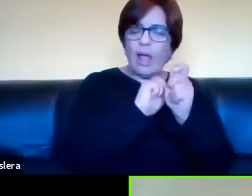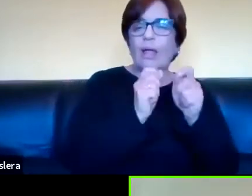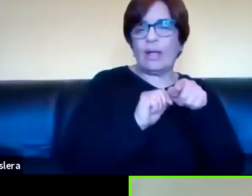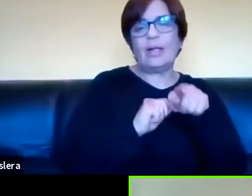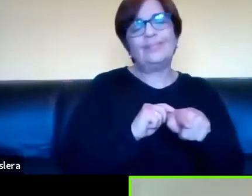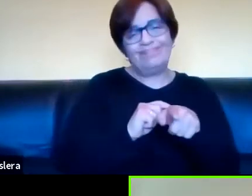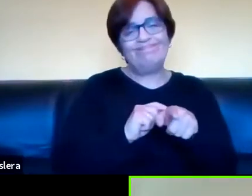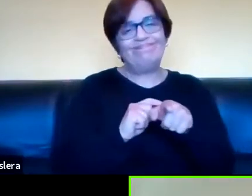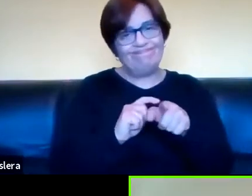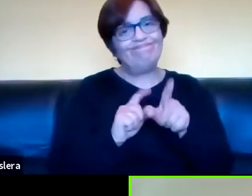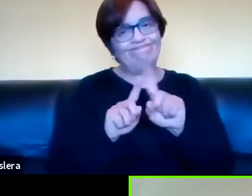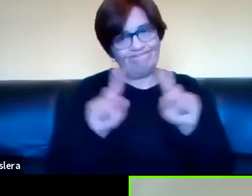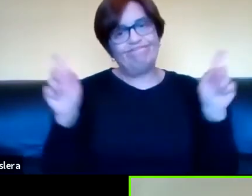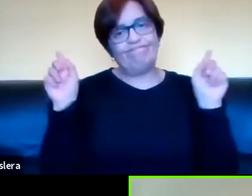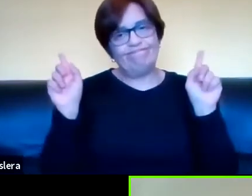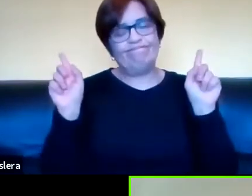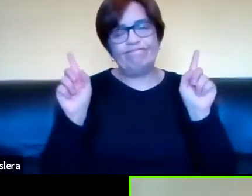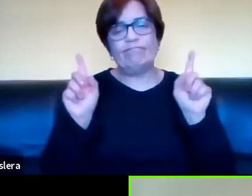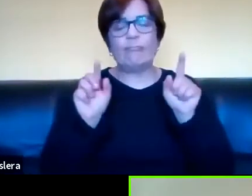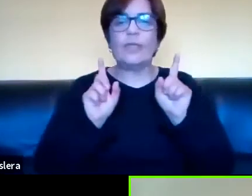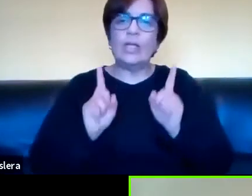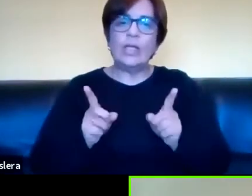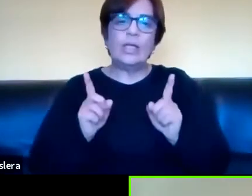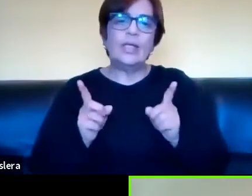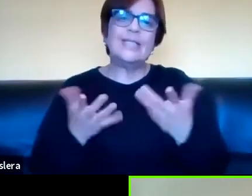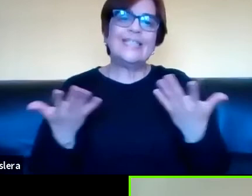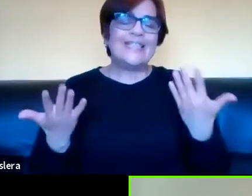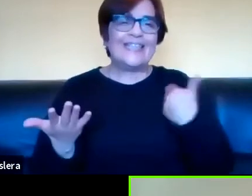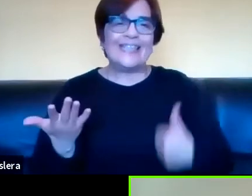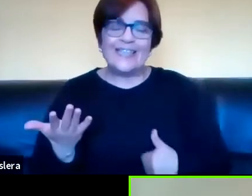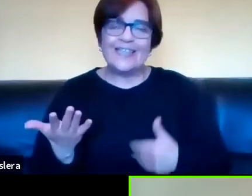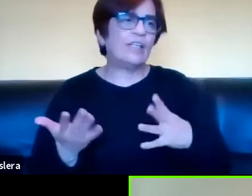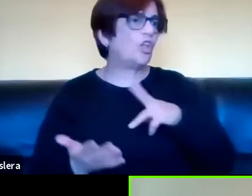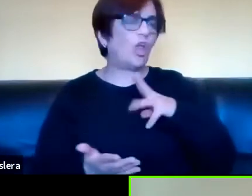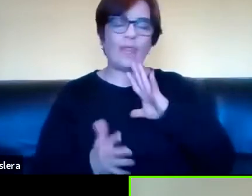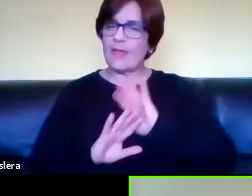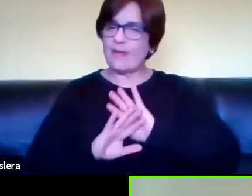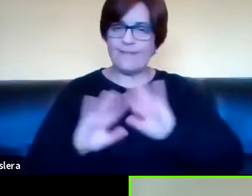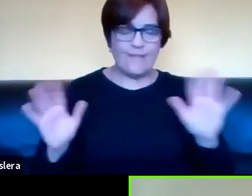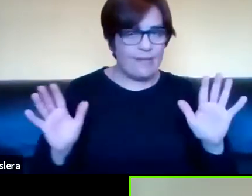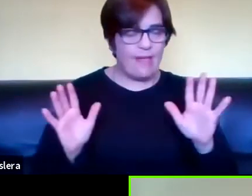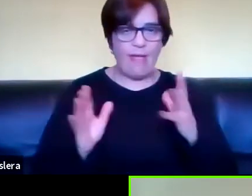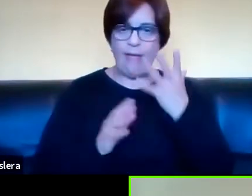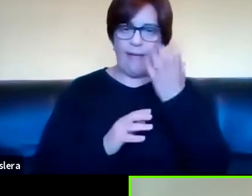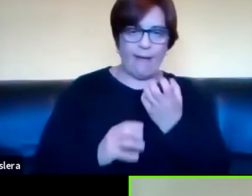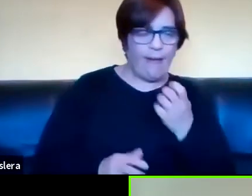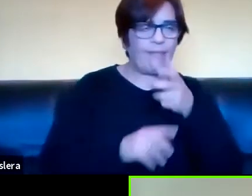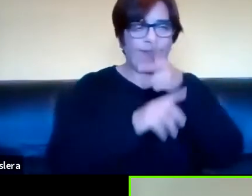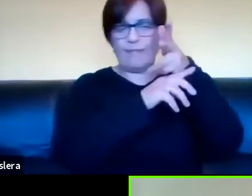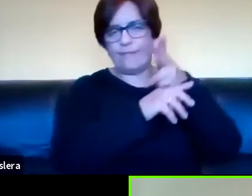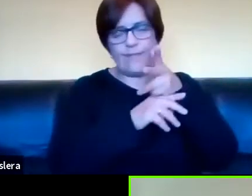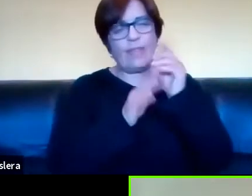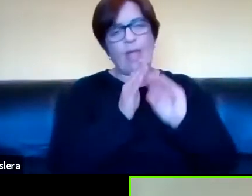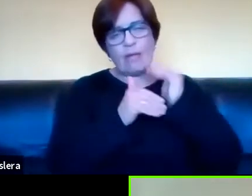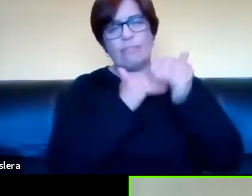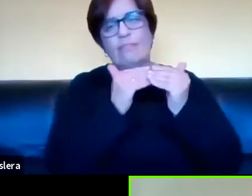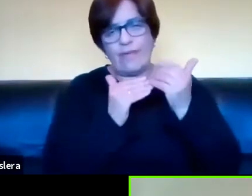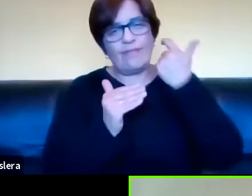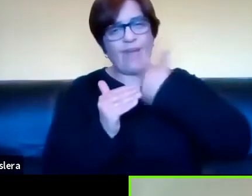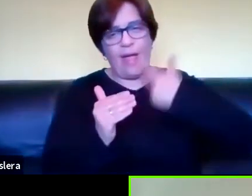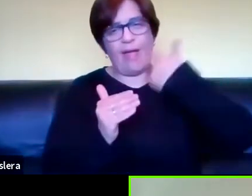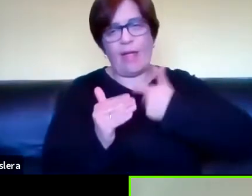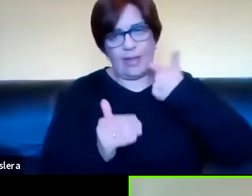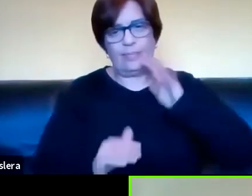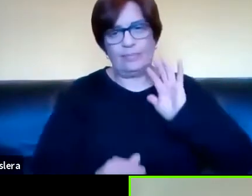bastante distinto y creo que lamentablemente todavía las visograbaciones y las audios grabaciones no han avanzado del todo sobre este punto